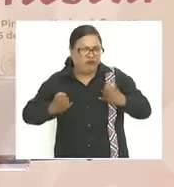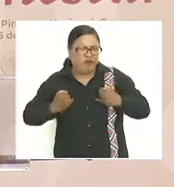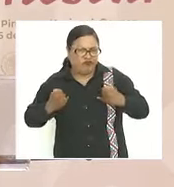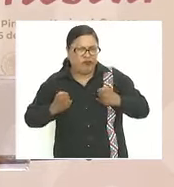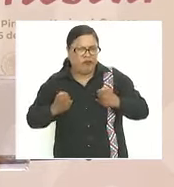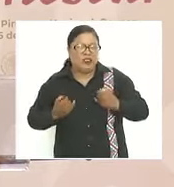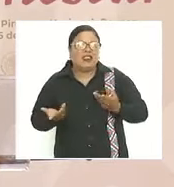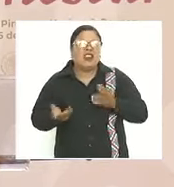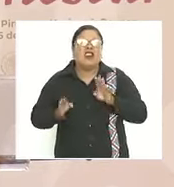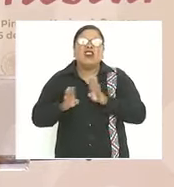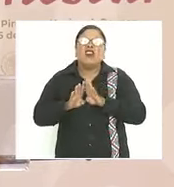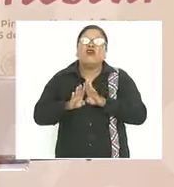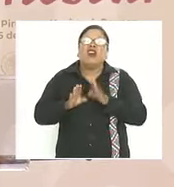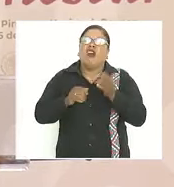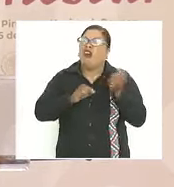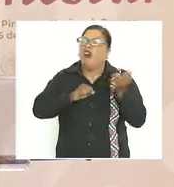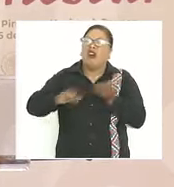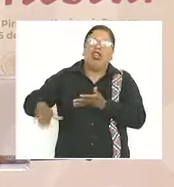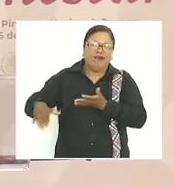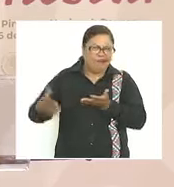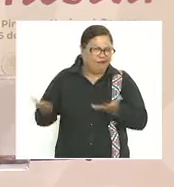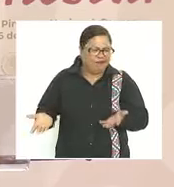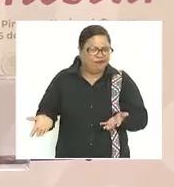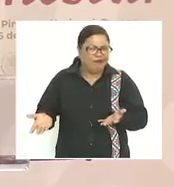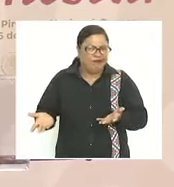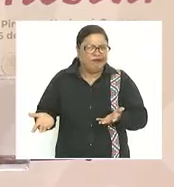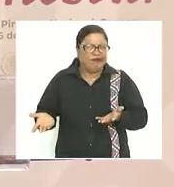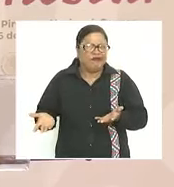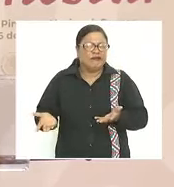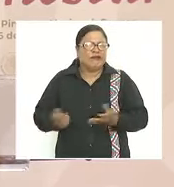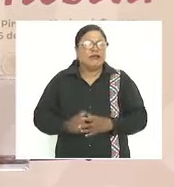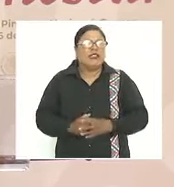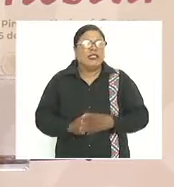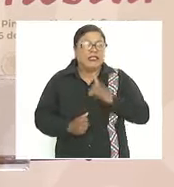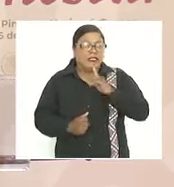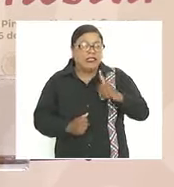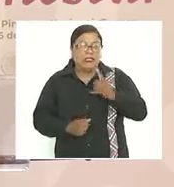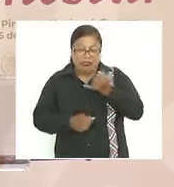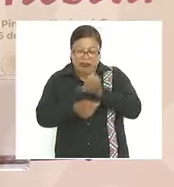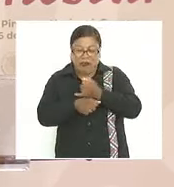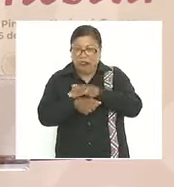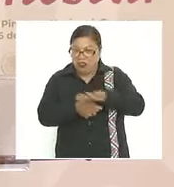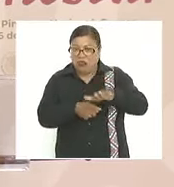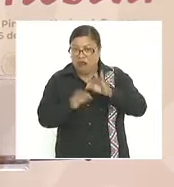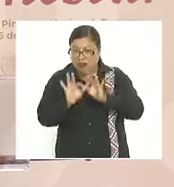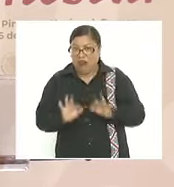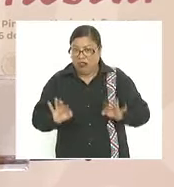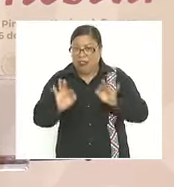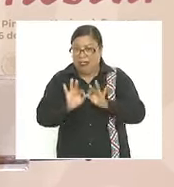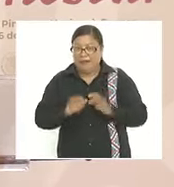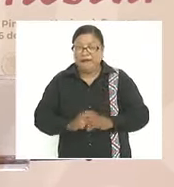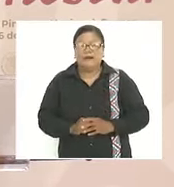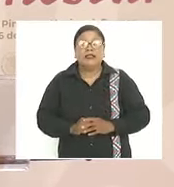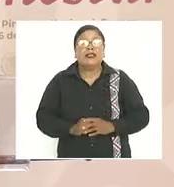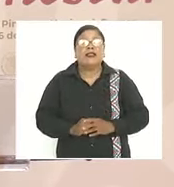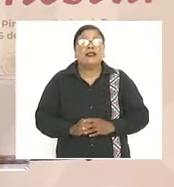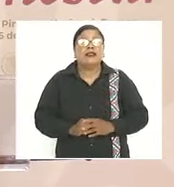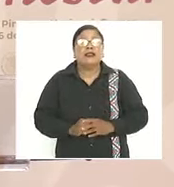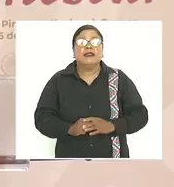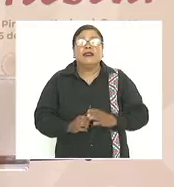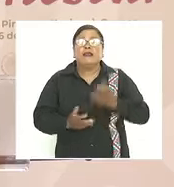estaban abandonados y daba un dato que es importante se han